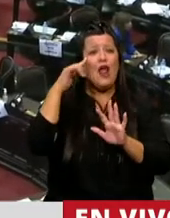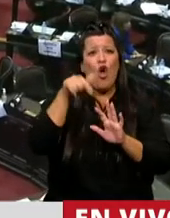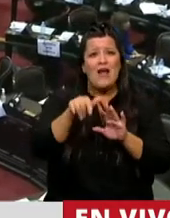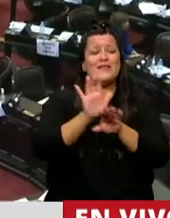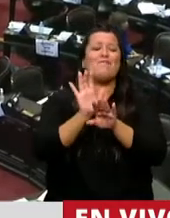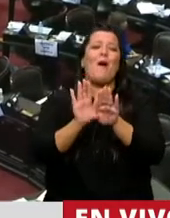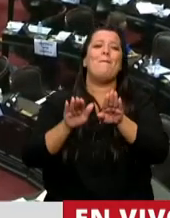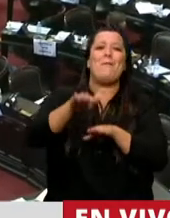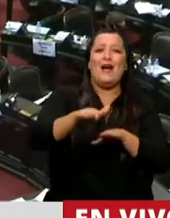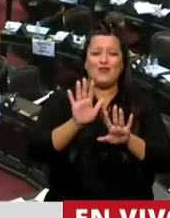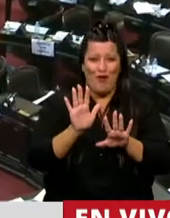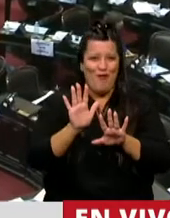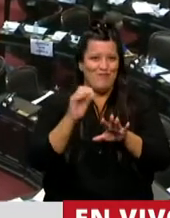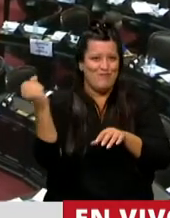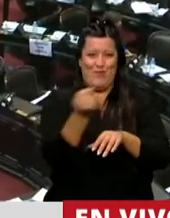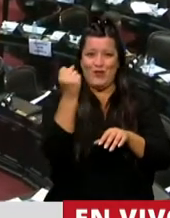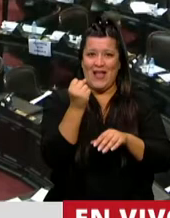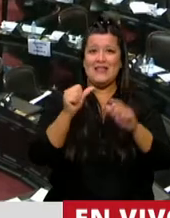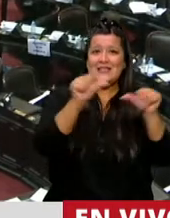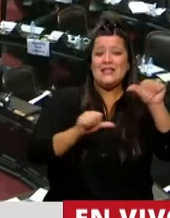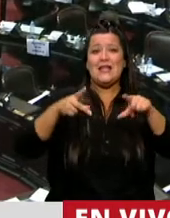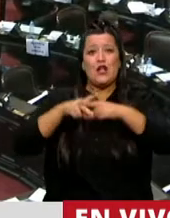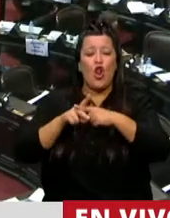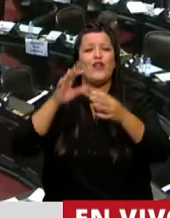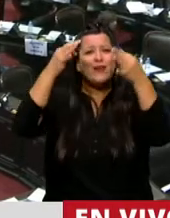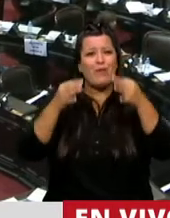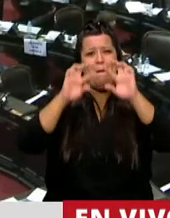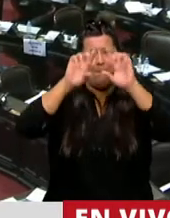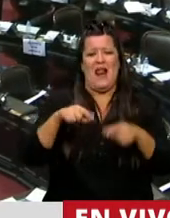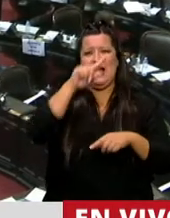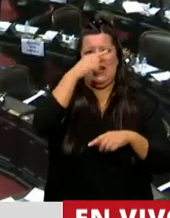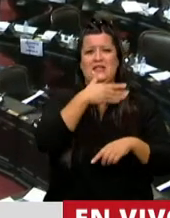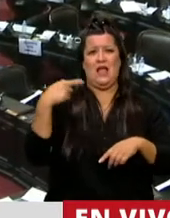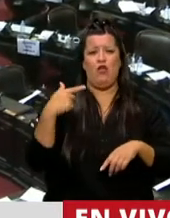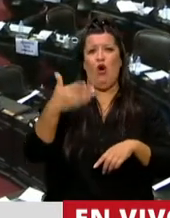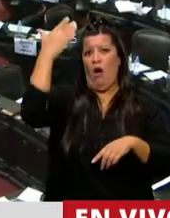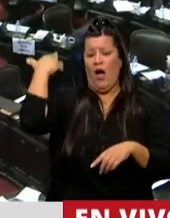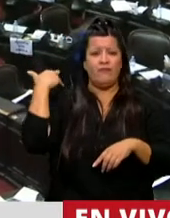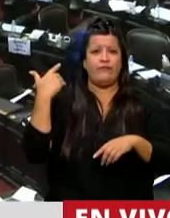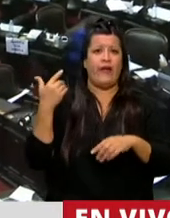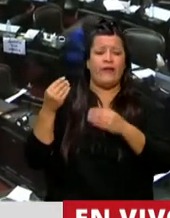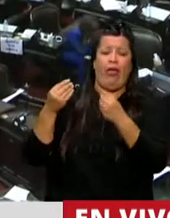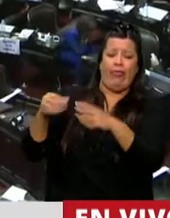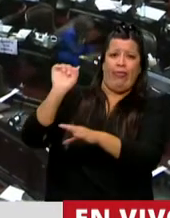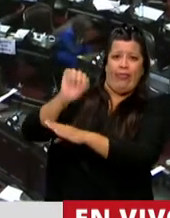para colocar a la ciencia y la tecnología como una política de Estado, lugar que no debió haber abandonado nunca.